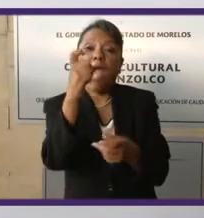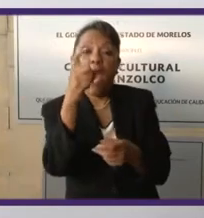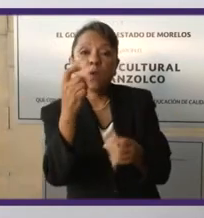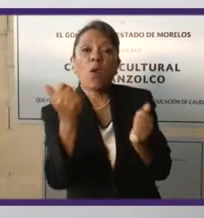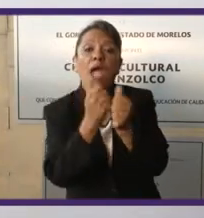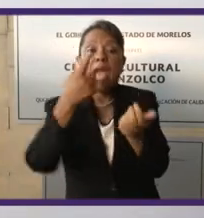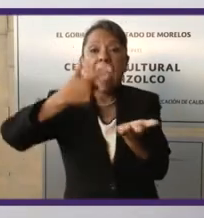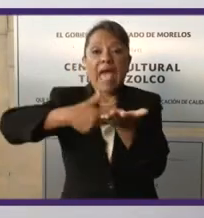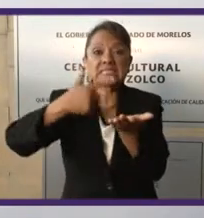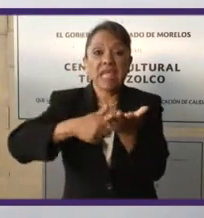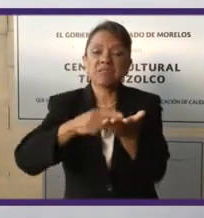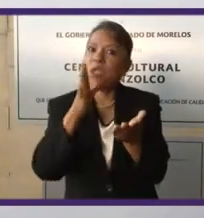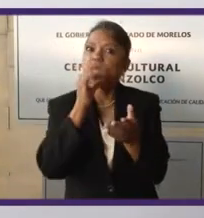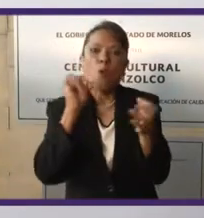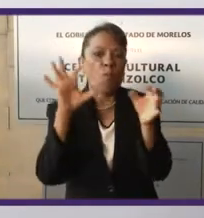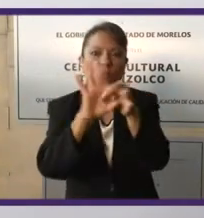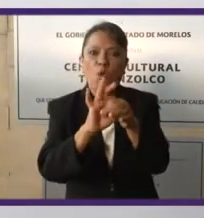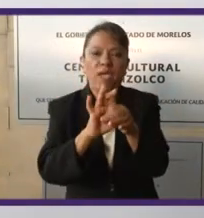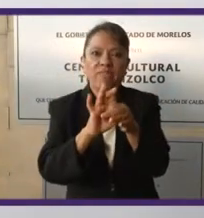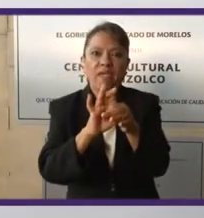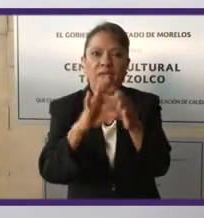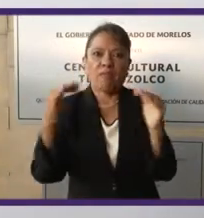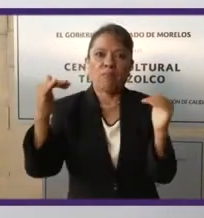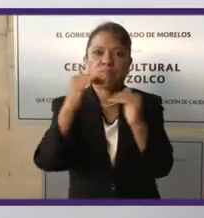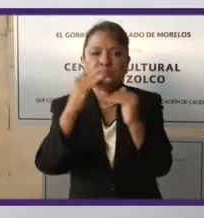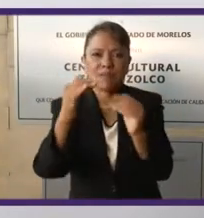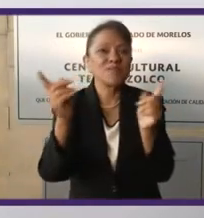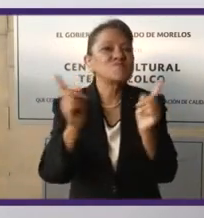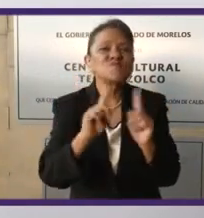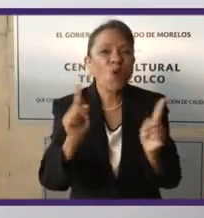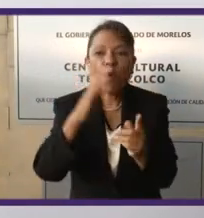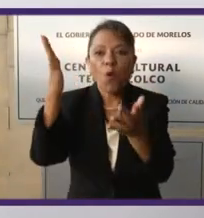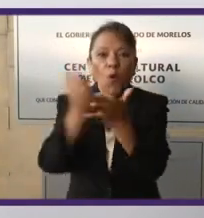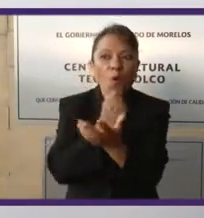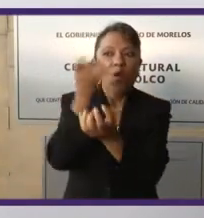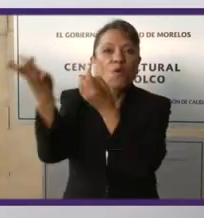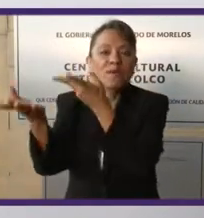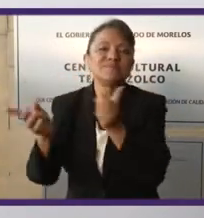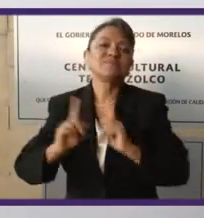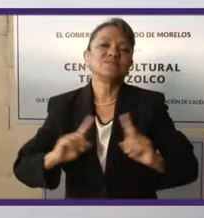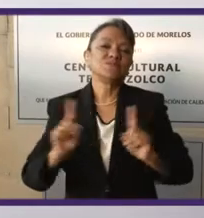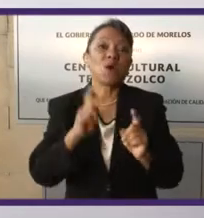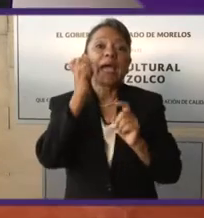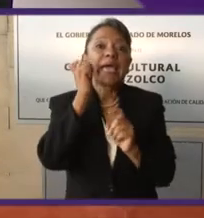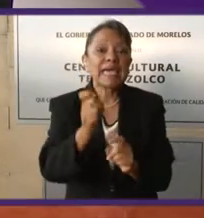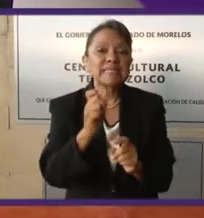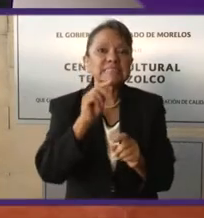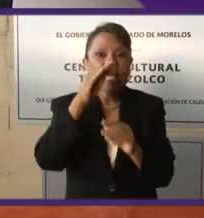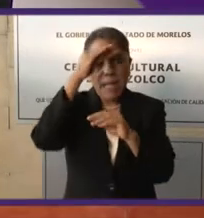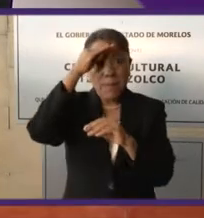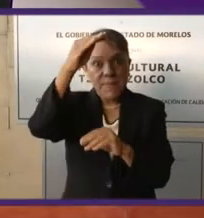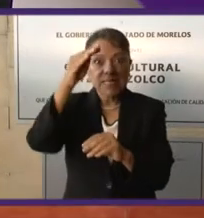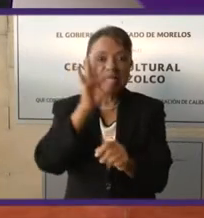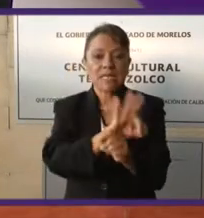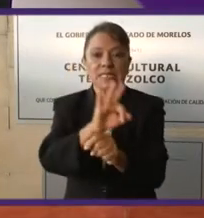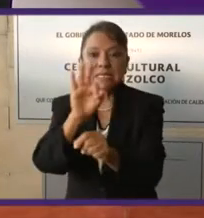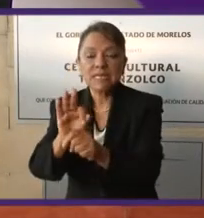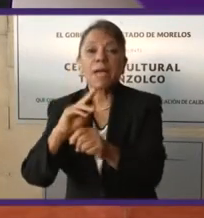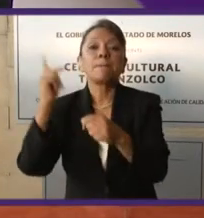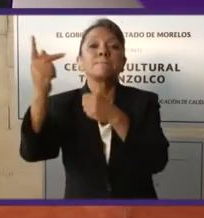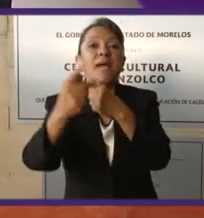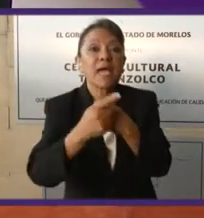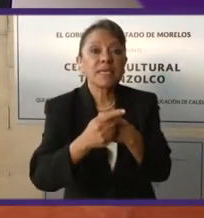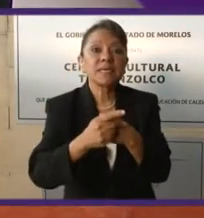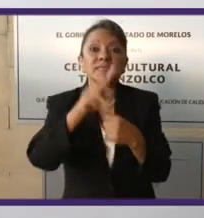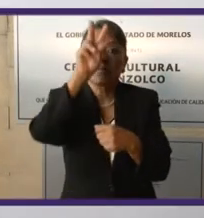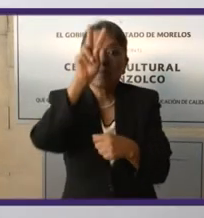uno o a otro. Se trata de pensar en el país. Ojo, es la agenda del país. ¿Cuáles son los problemas reales